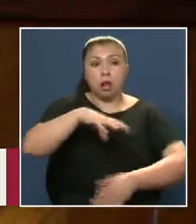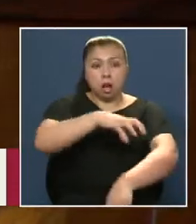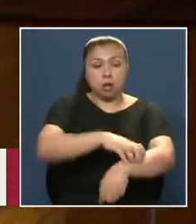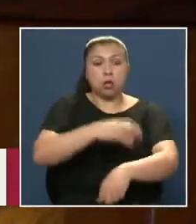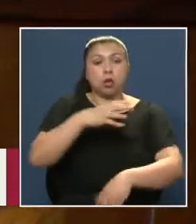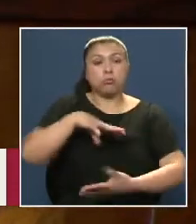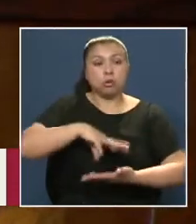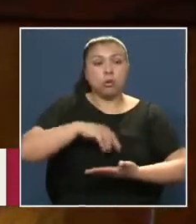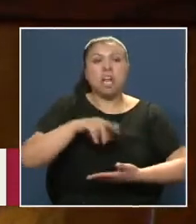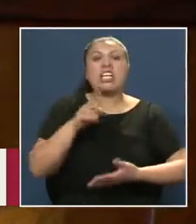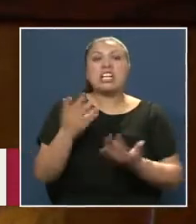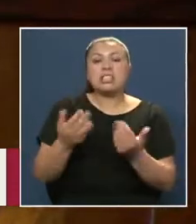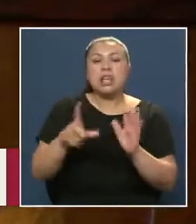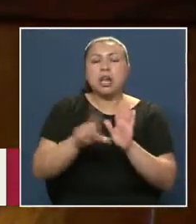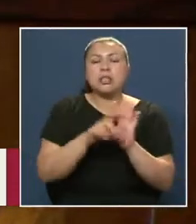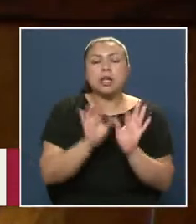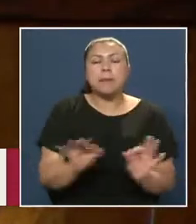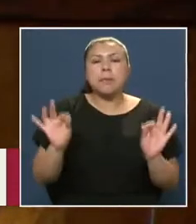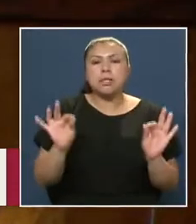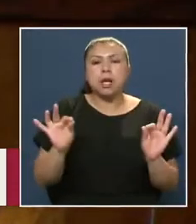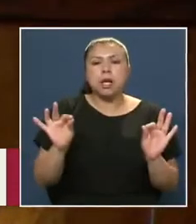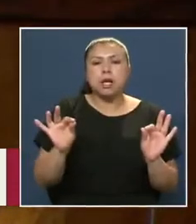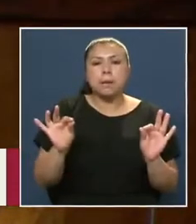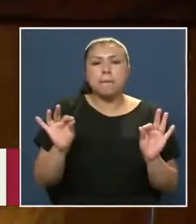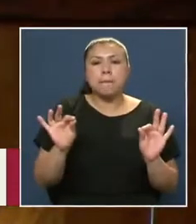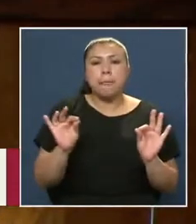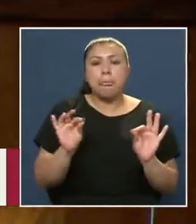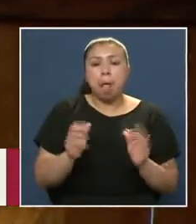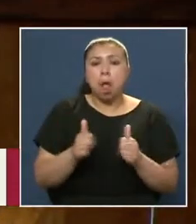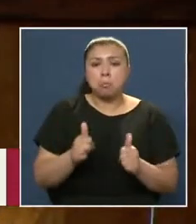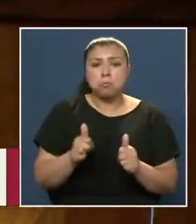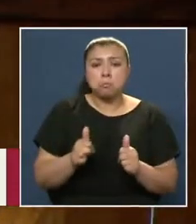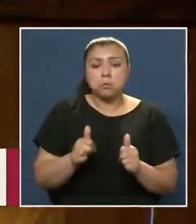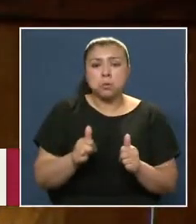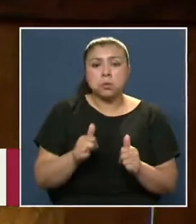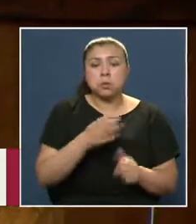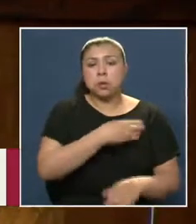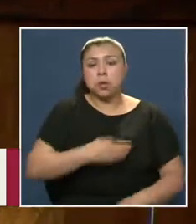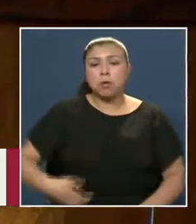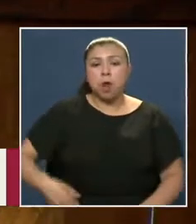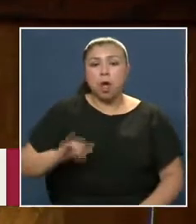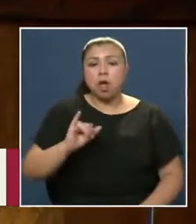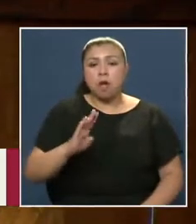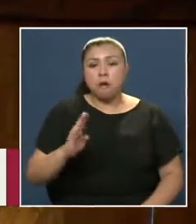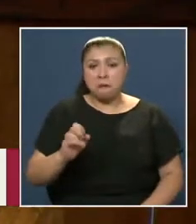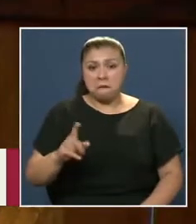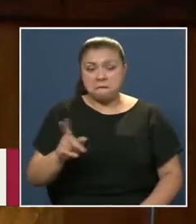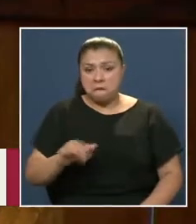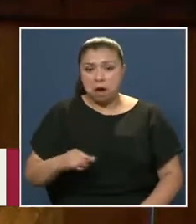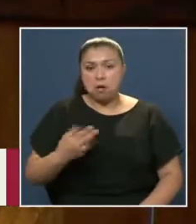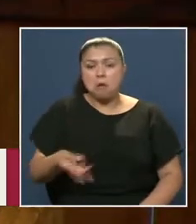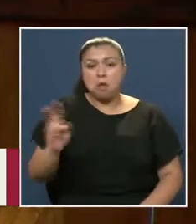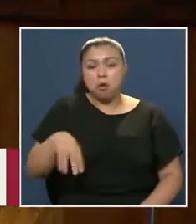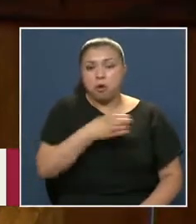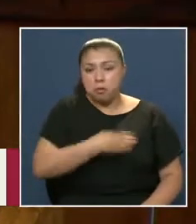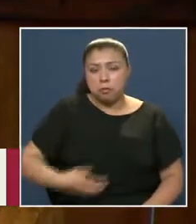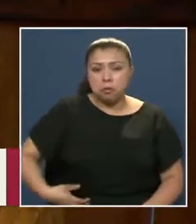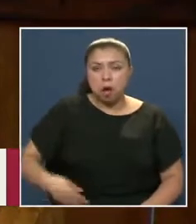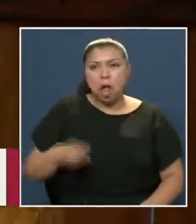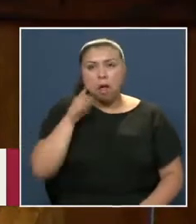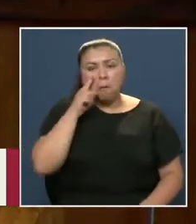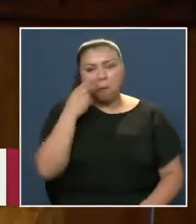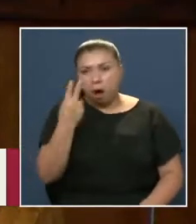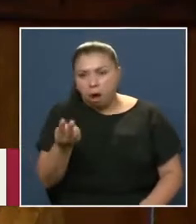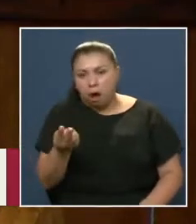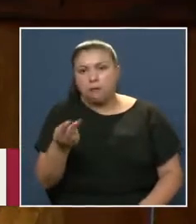Del campo De que Arica Necesitaba Leyes especiales Y afortunadamente Caldebaño Del campo Volvió a gobernar Y se dio cuenta Efectivamente Que en